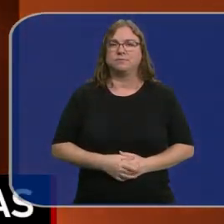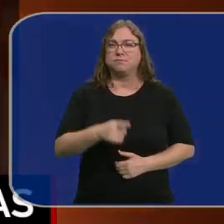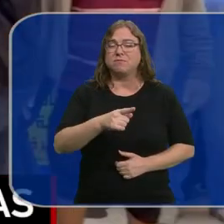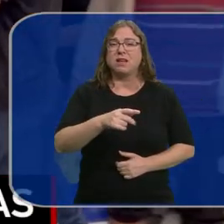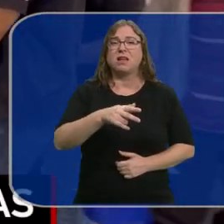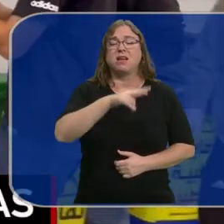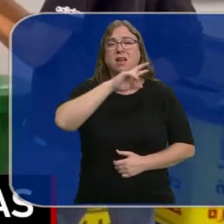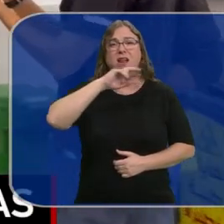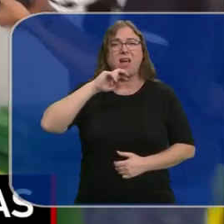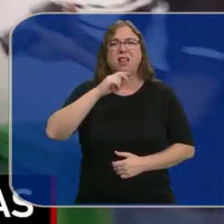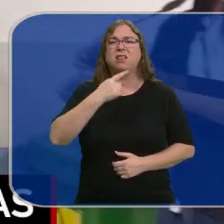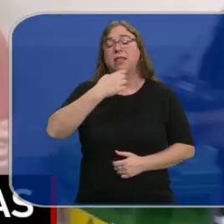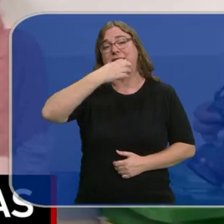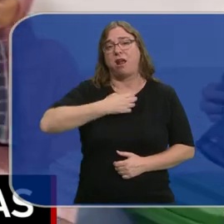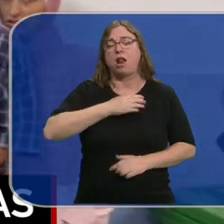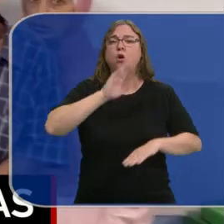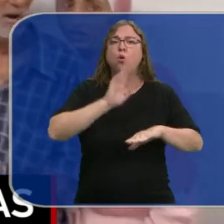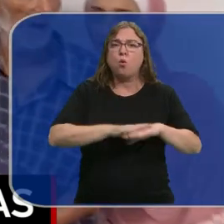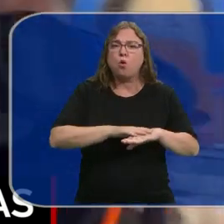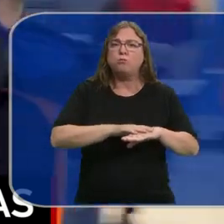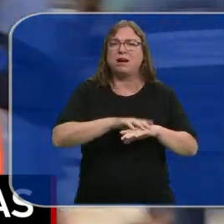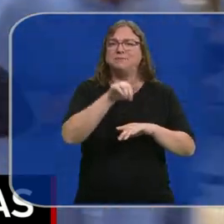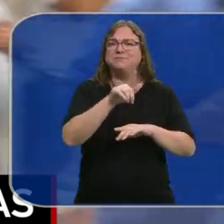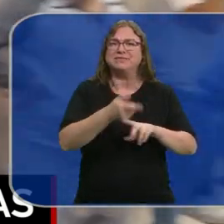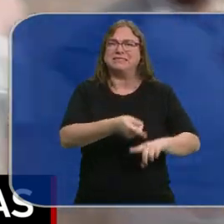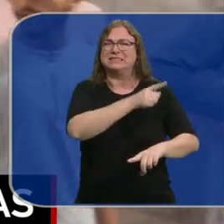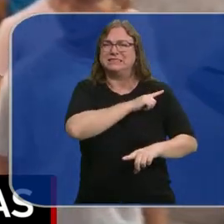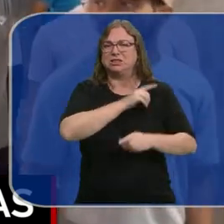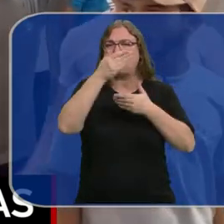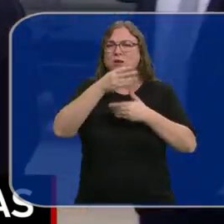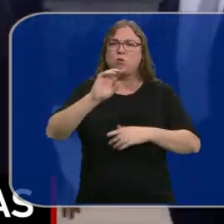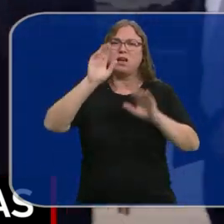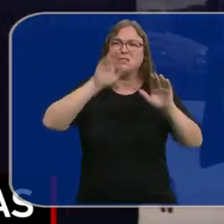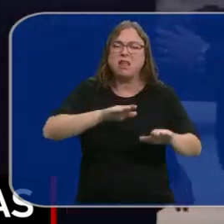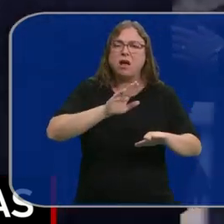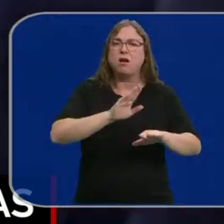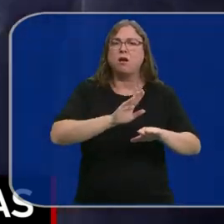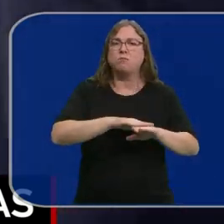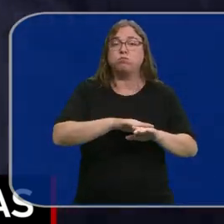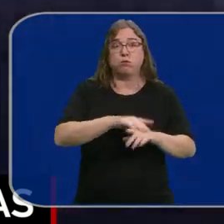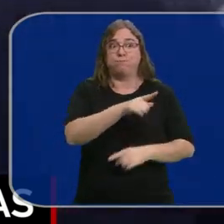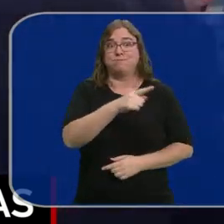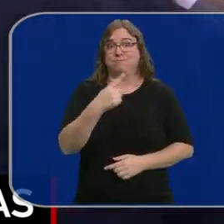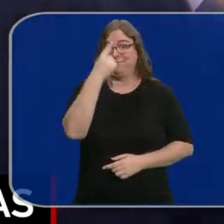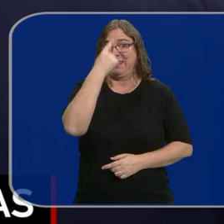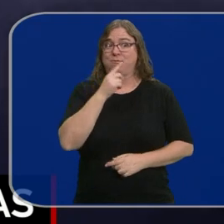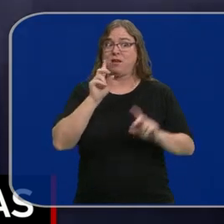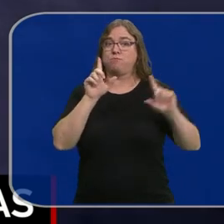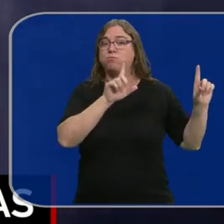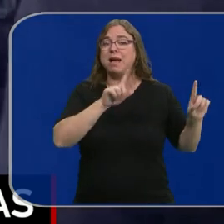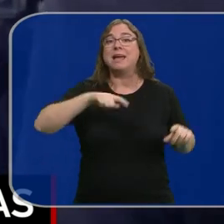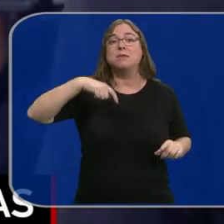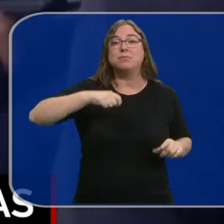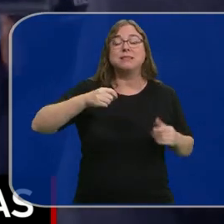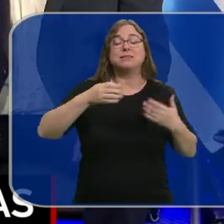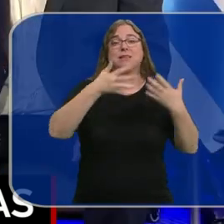Israel culpa a la yihad islámica de la masacre del Hospital de Gaza en una jornada marcada también por esta imagen. El presidente norteamericano